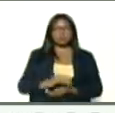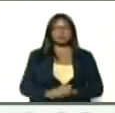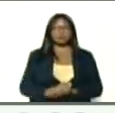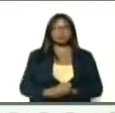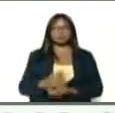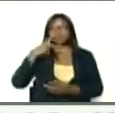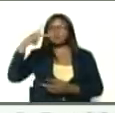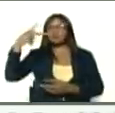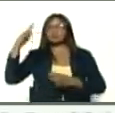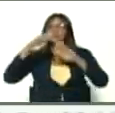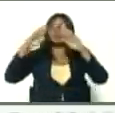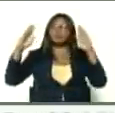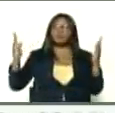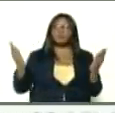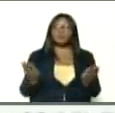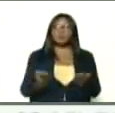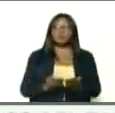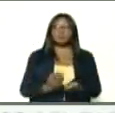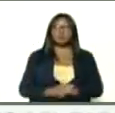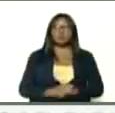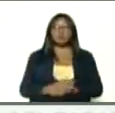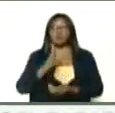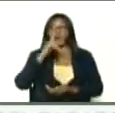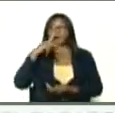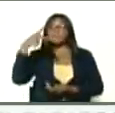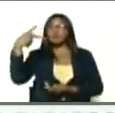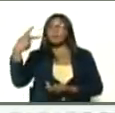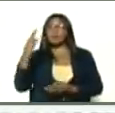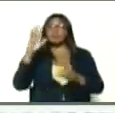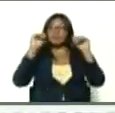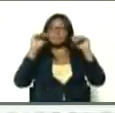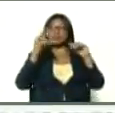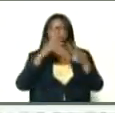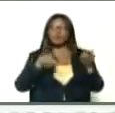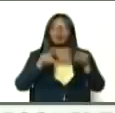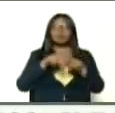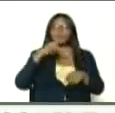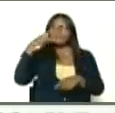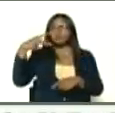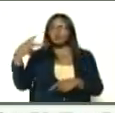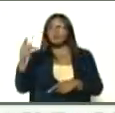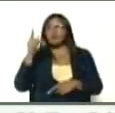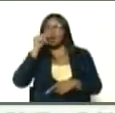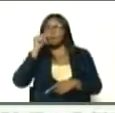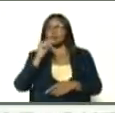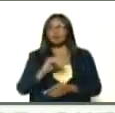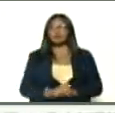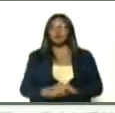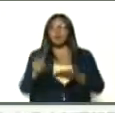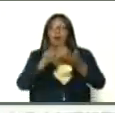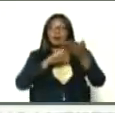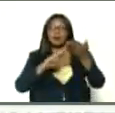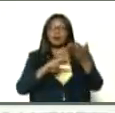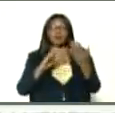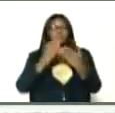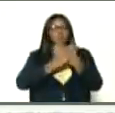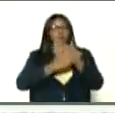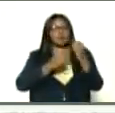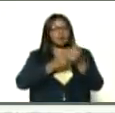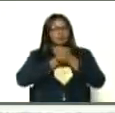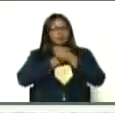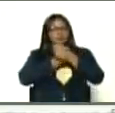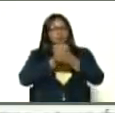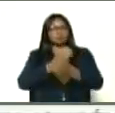poesía mundial, no me tienes un poema, vamos a despedir el programa con un poema de Alfred Nazaret, nos los va a leer con cariño, con amor,